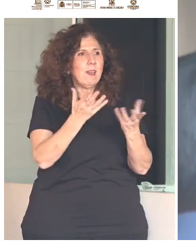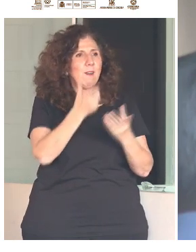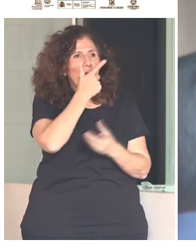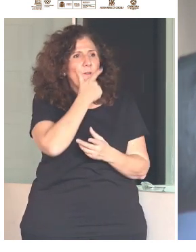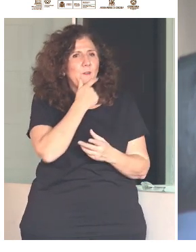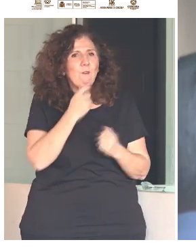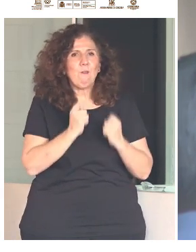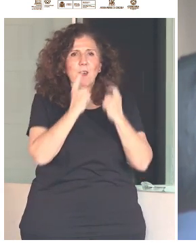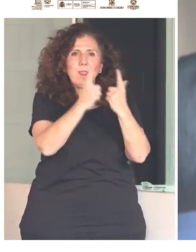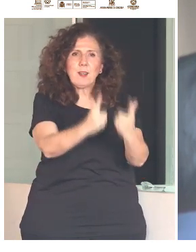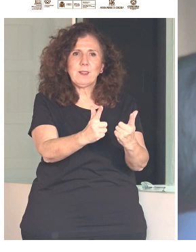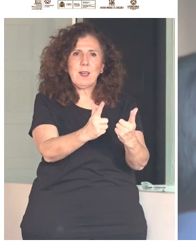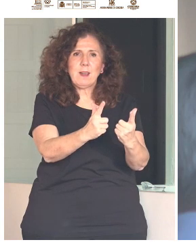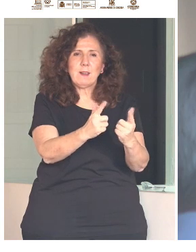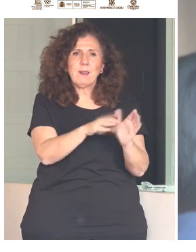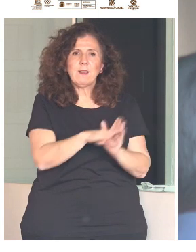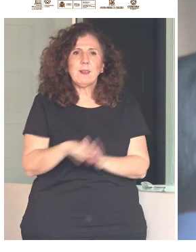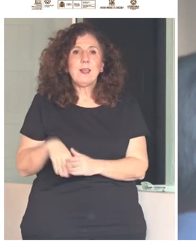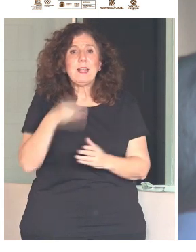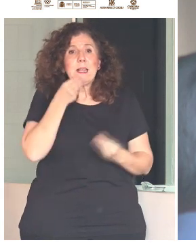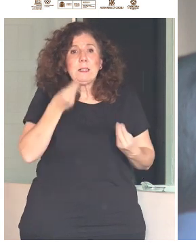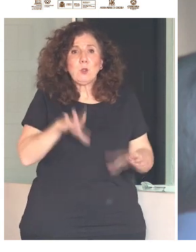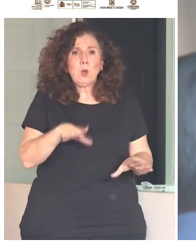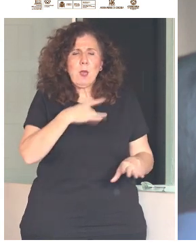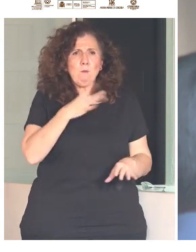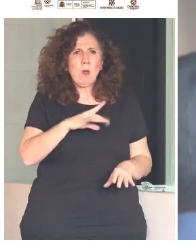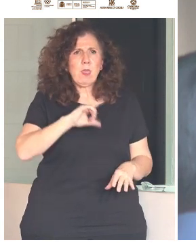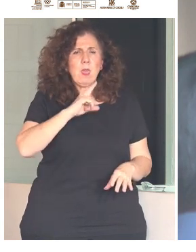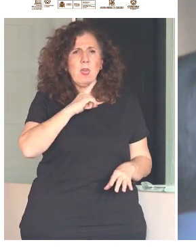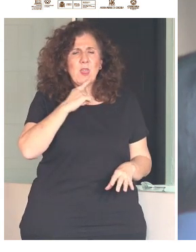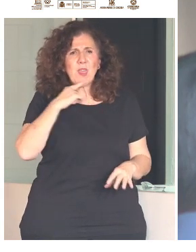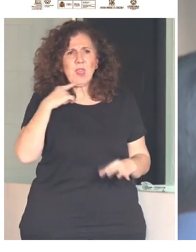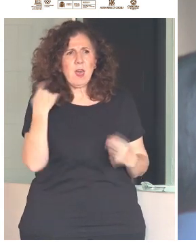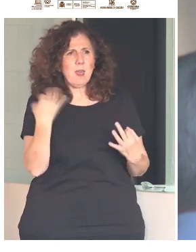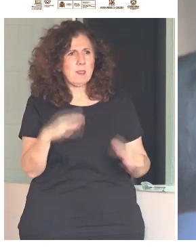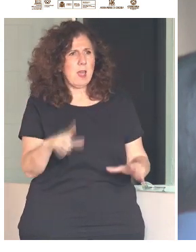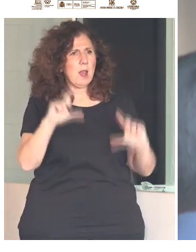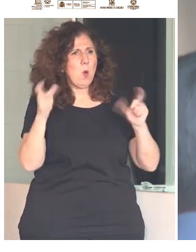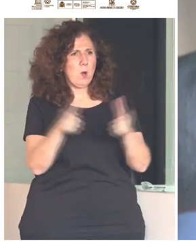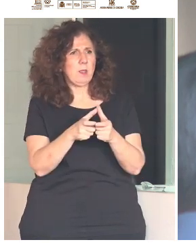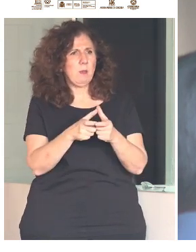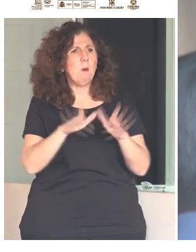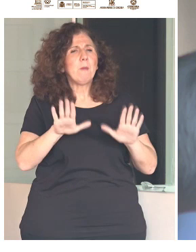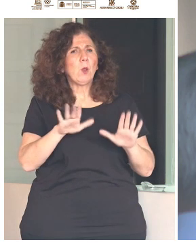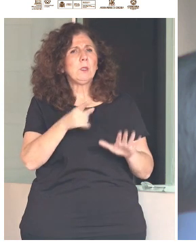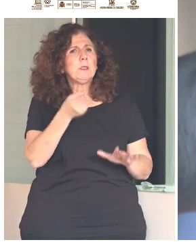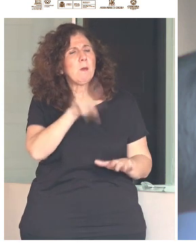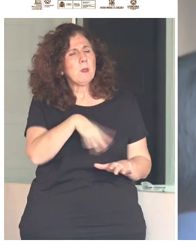También las historias o la historia puede quebrar la dignidad de un colectivo, pero también puede restaurarla.